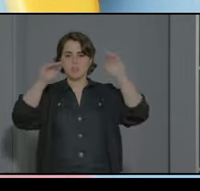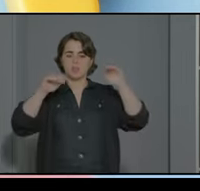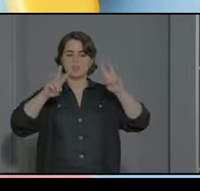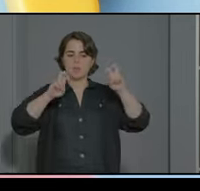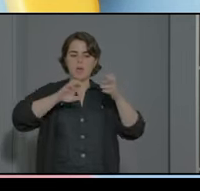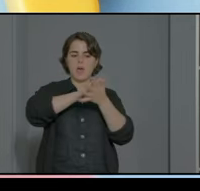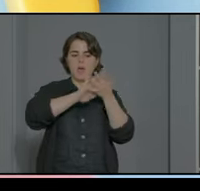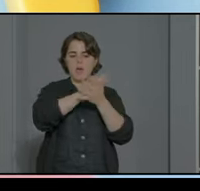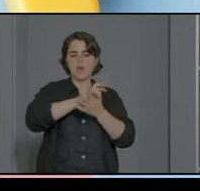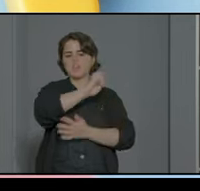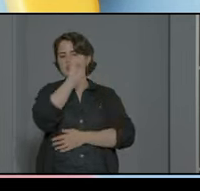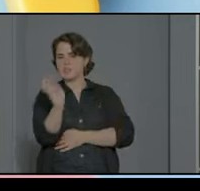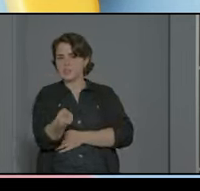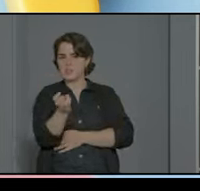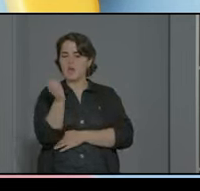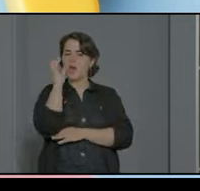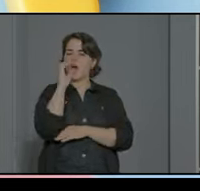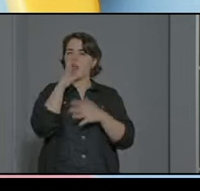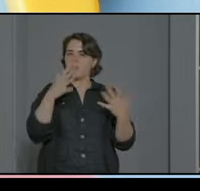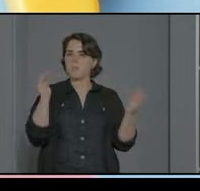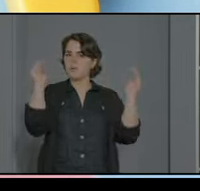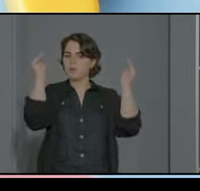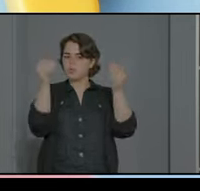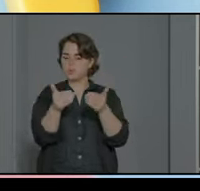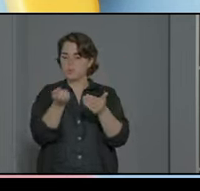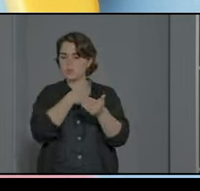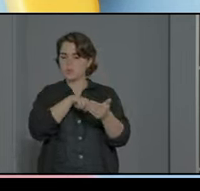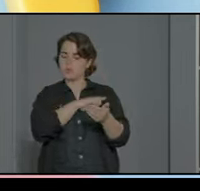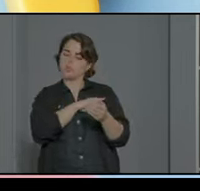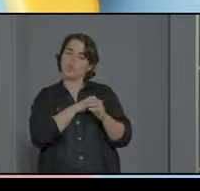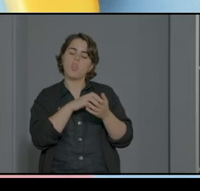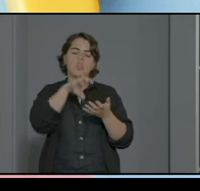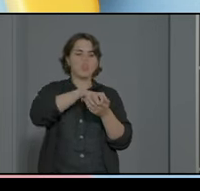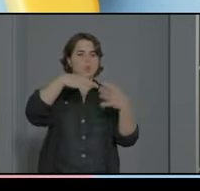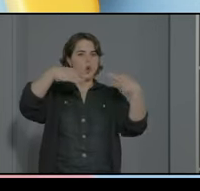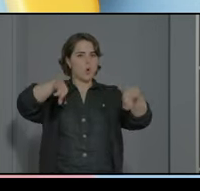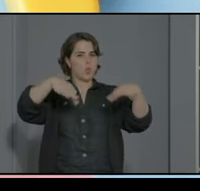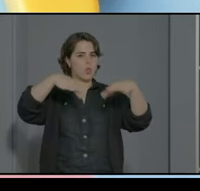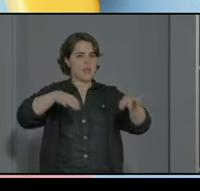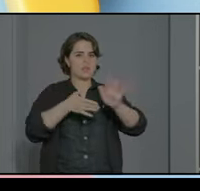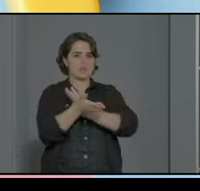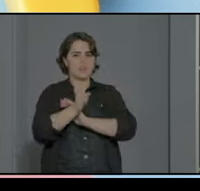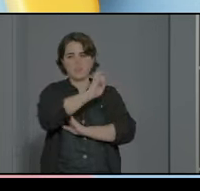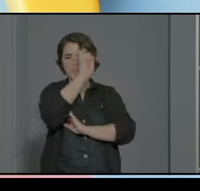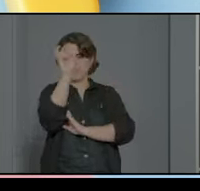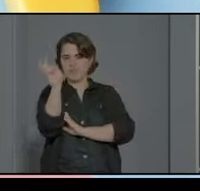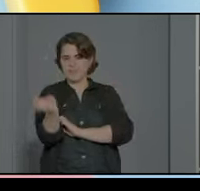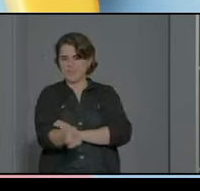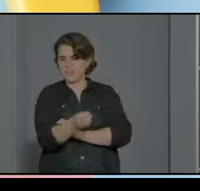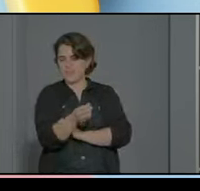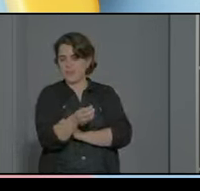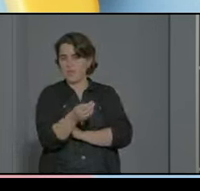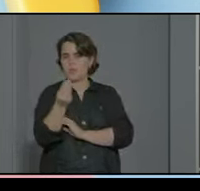en unas ponencias hablando de autismo pero somos un centro ordinario donde tenemos muchísima diversidad y acogemos a todos